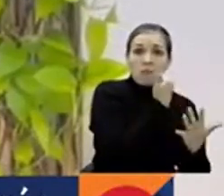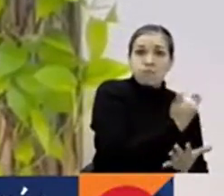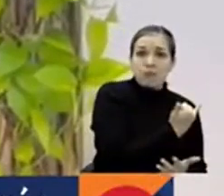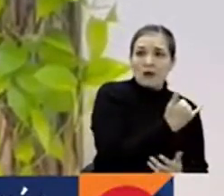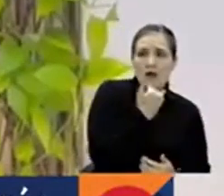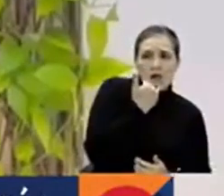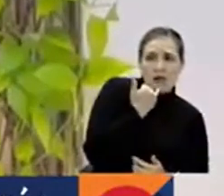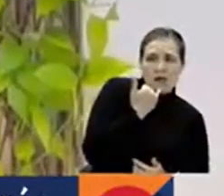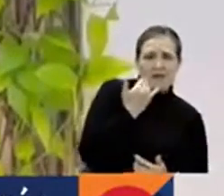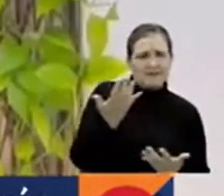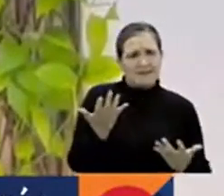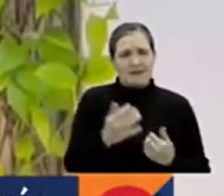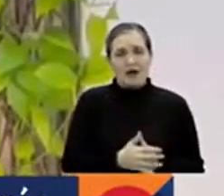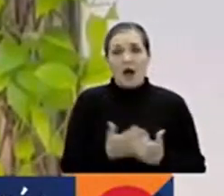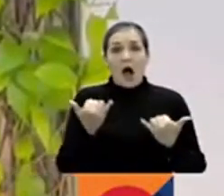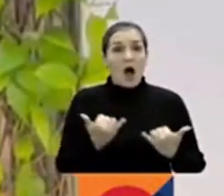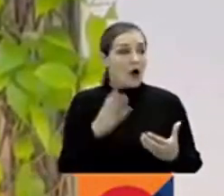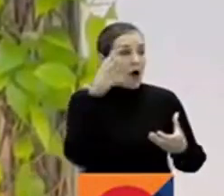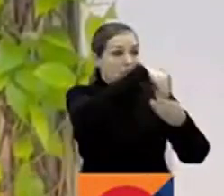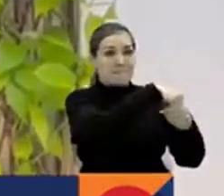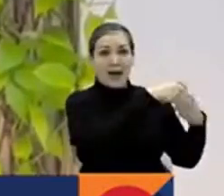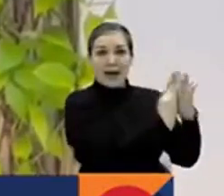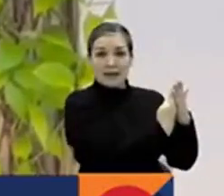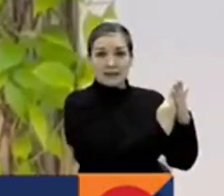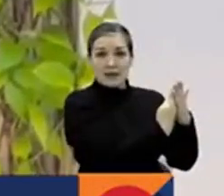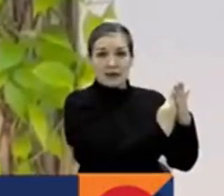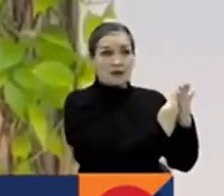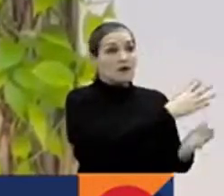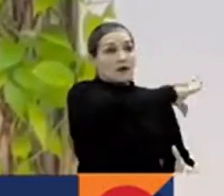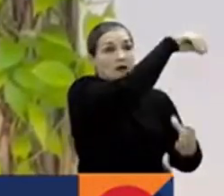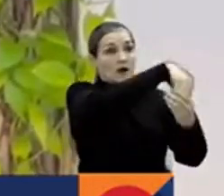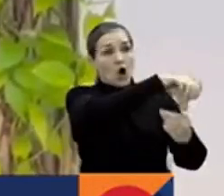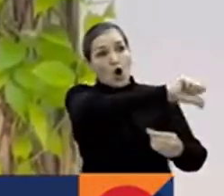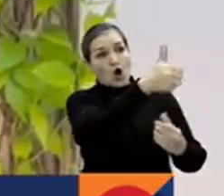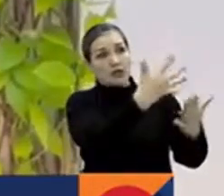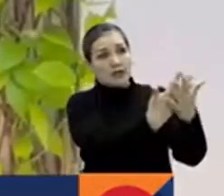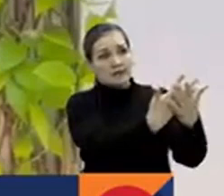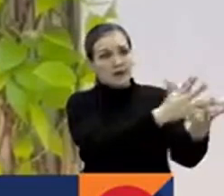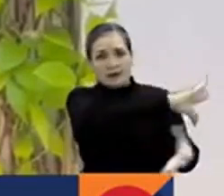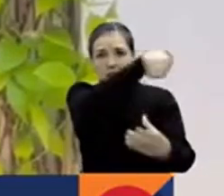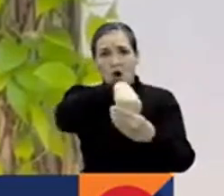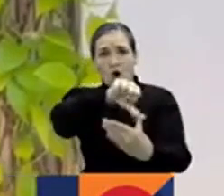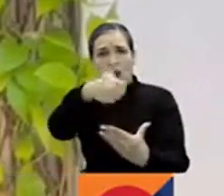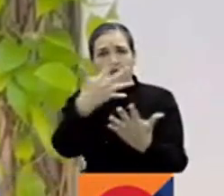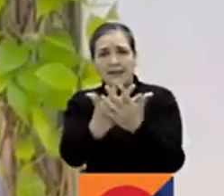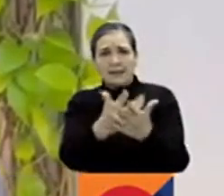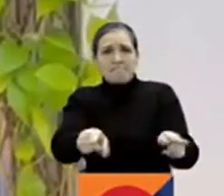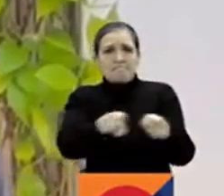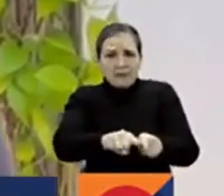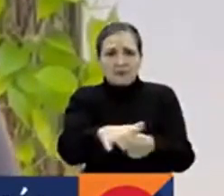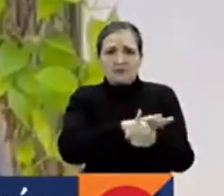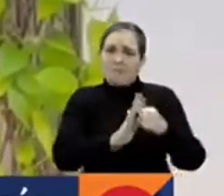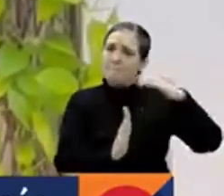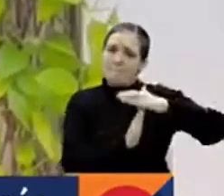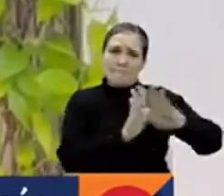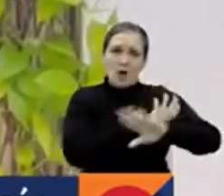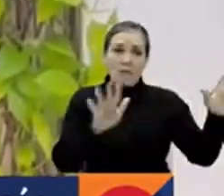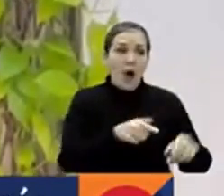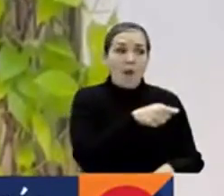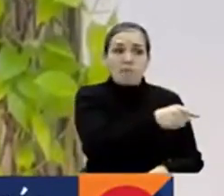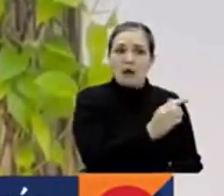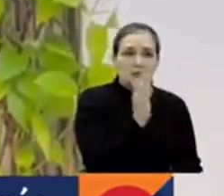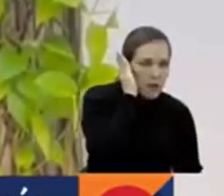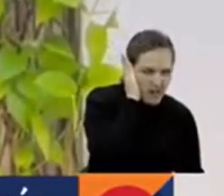importa cuántas veces nos transfieran de cárcel, necesitamos que esto pare, que aquellos que le entregan un celular a estos